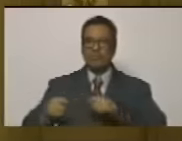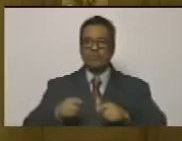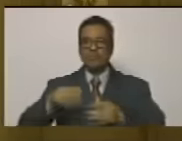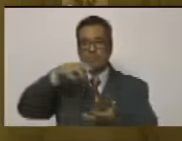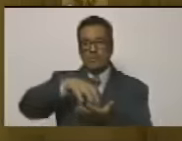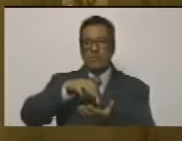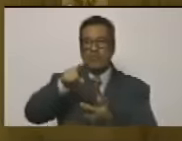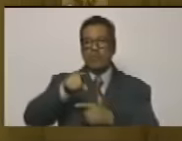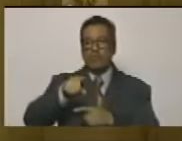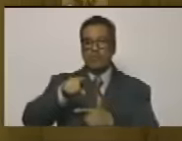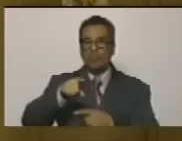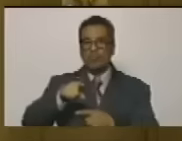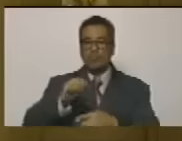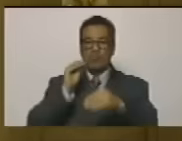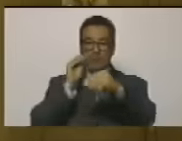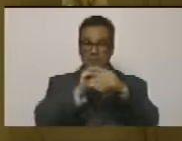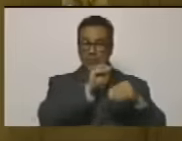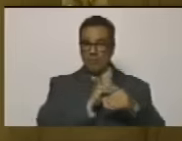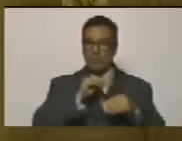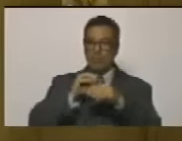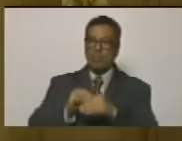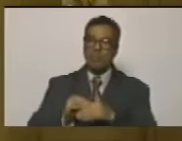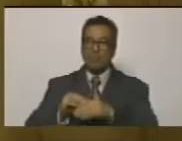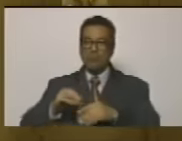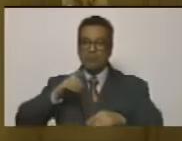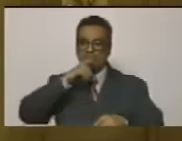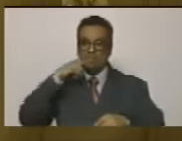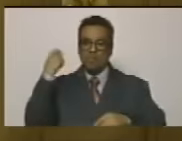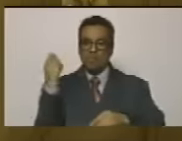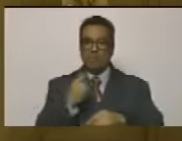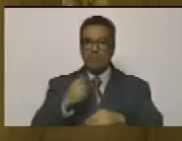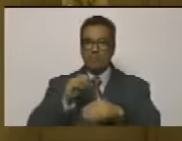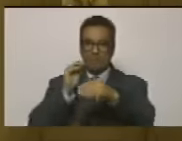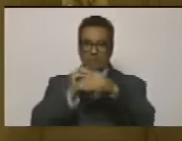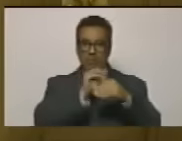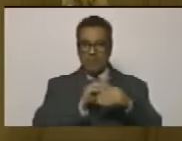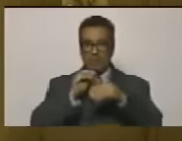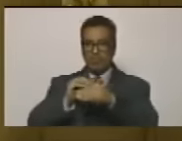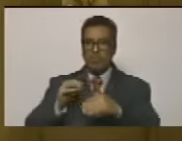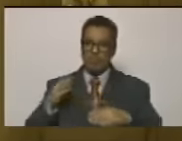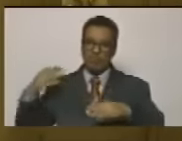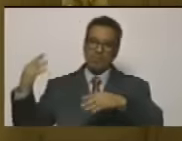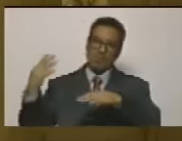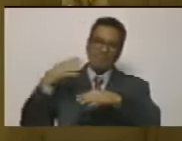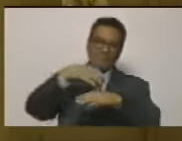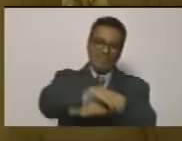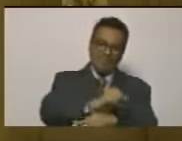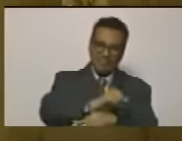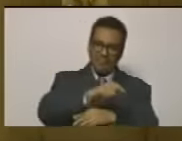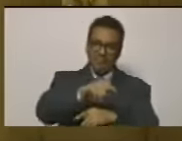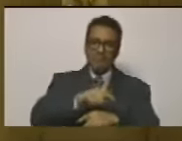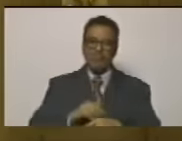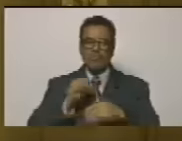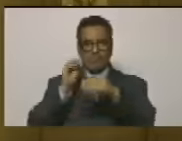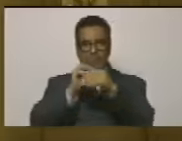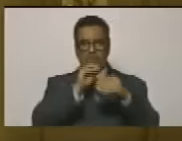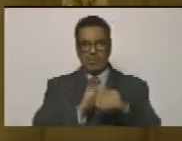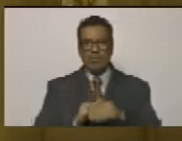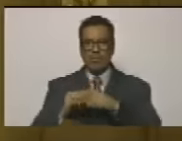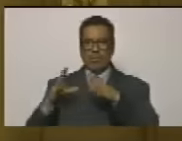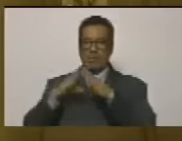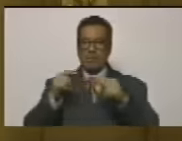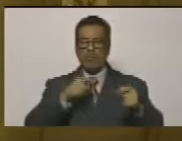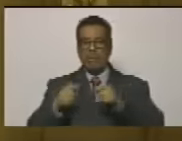Parlamento para convocar al odio, para convocar la invasión, para convocar las